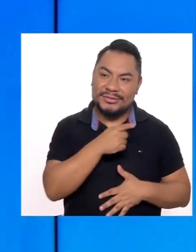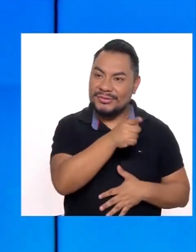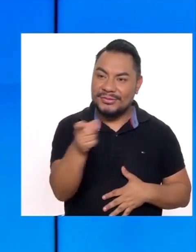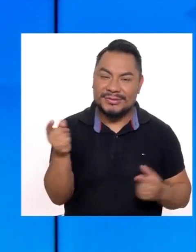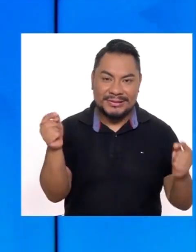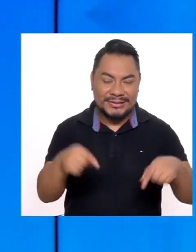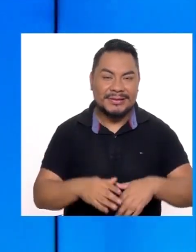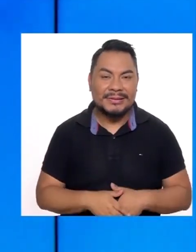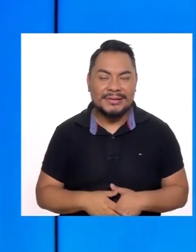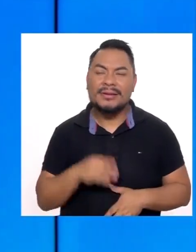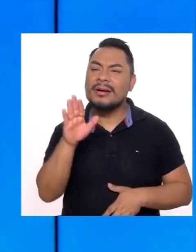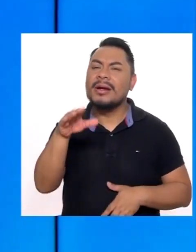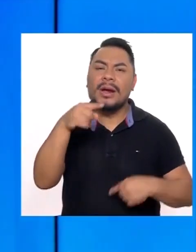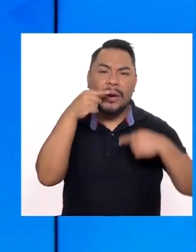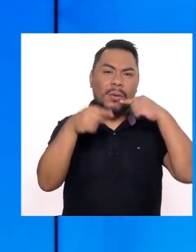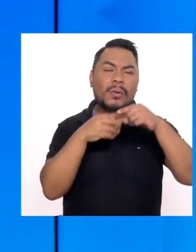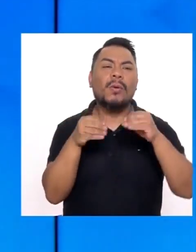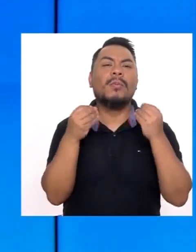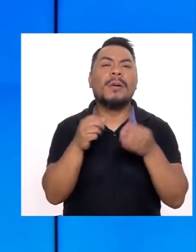Quiero